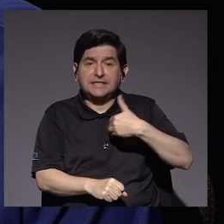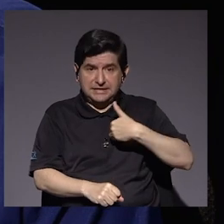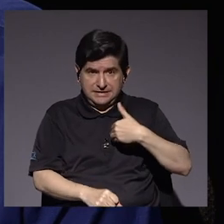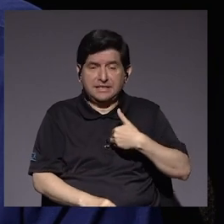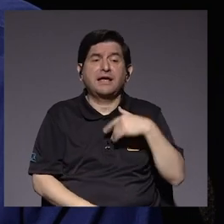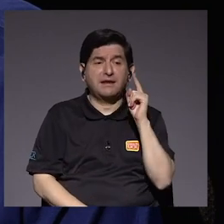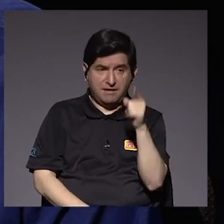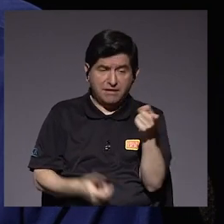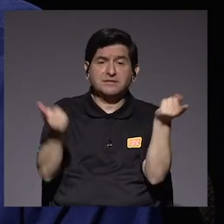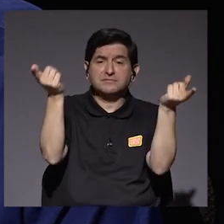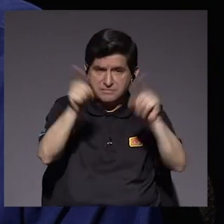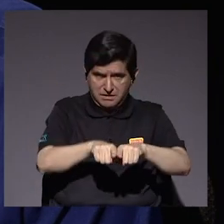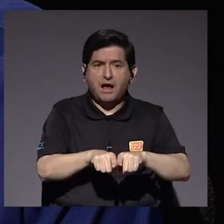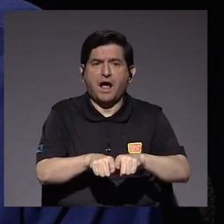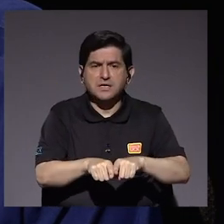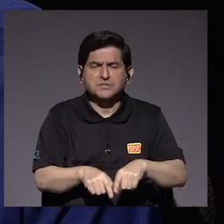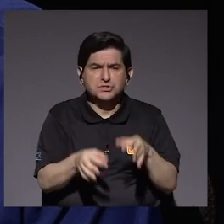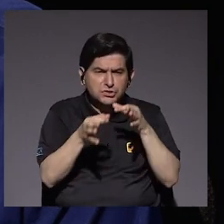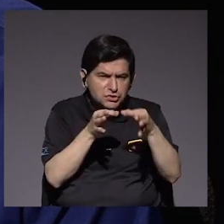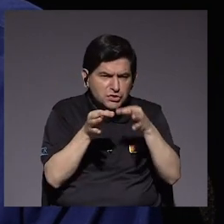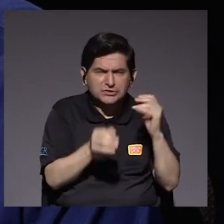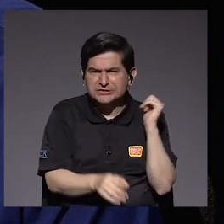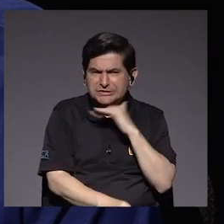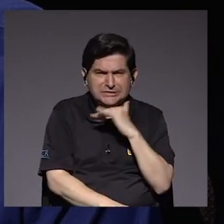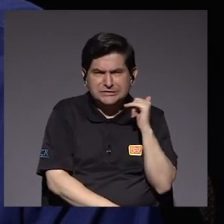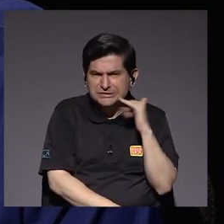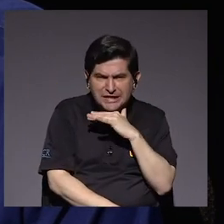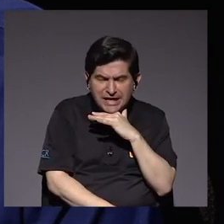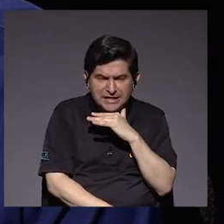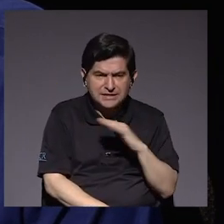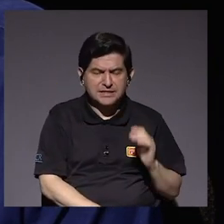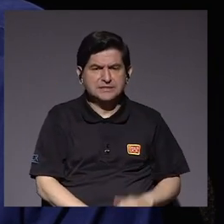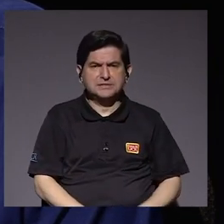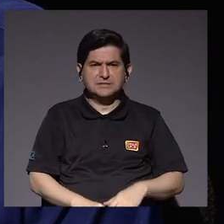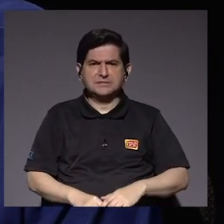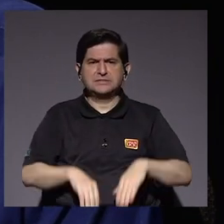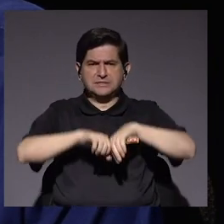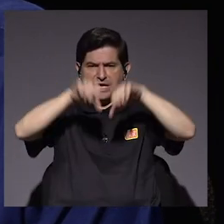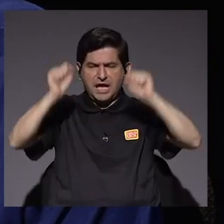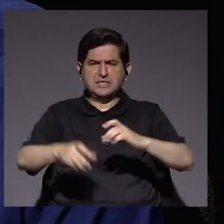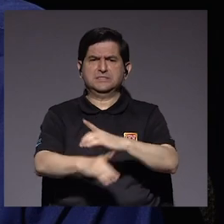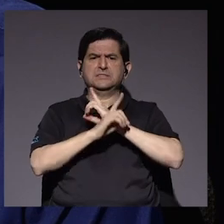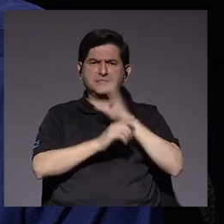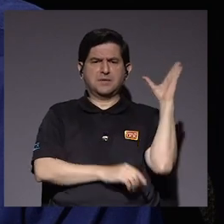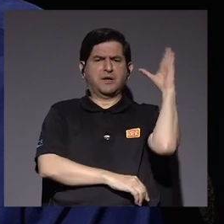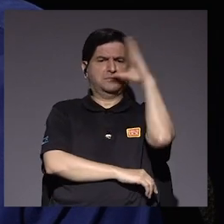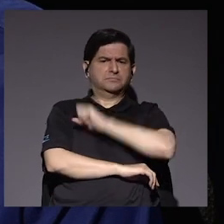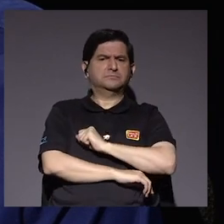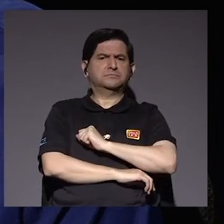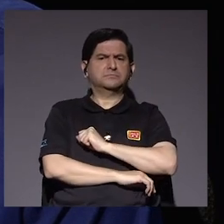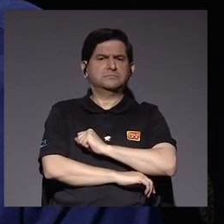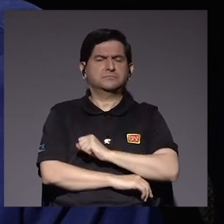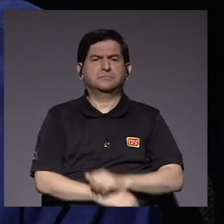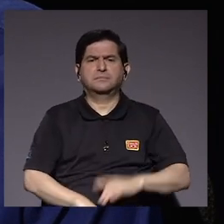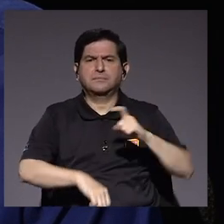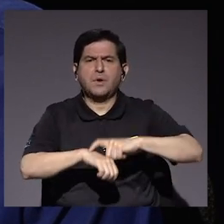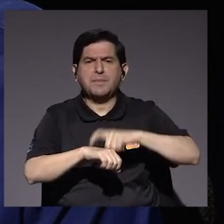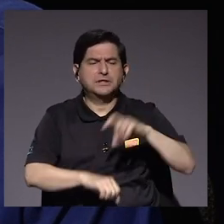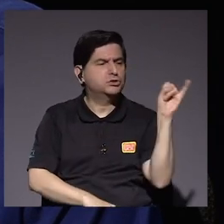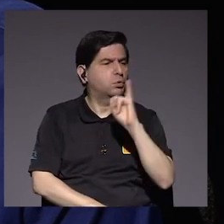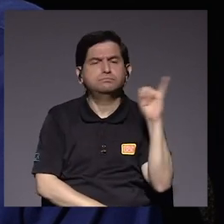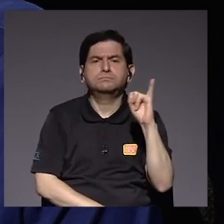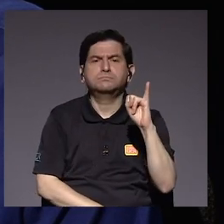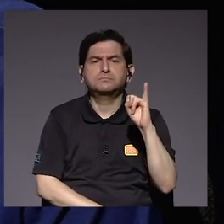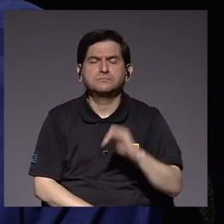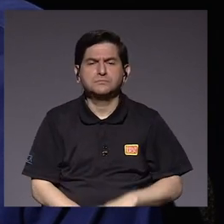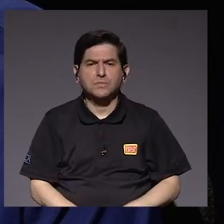tiene una cantidad de moléculas extrañas que son reconocidas por el sistema inmune. Entonces, cuando hay